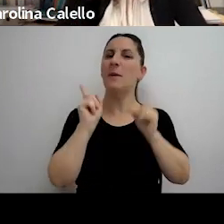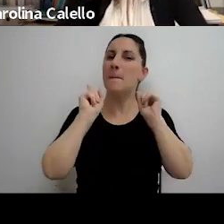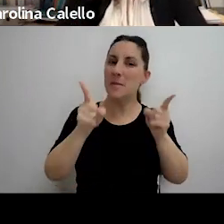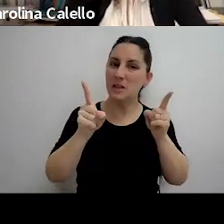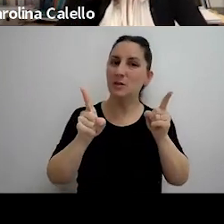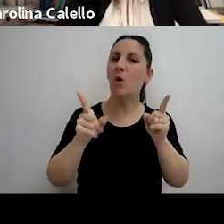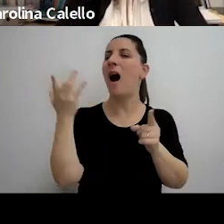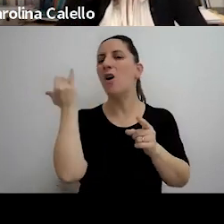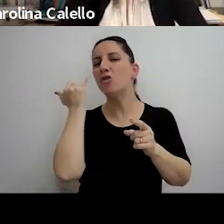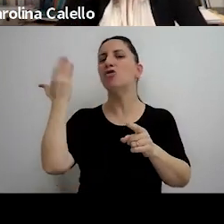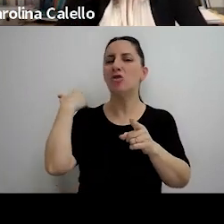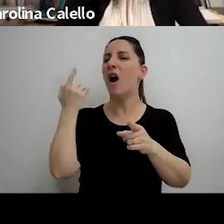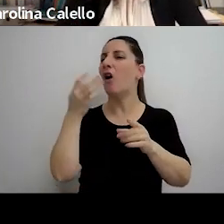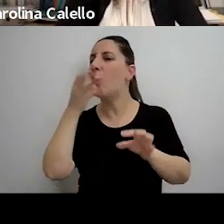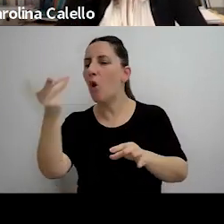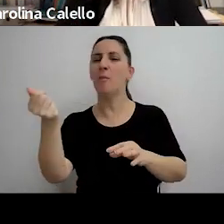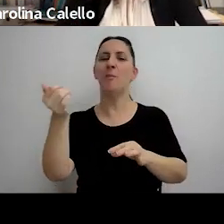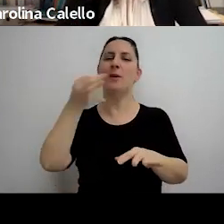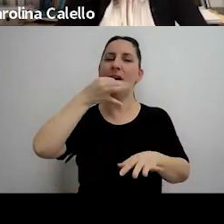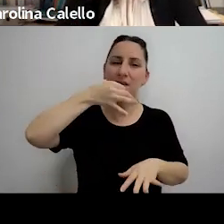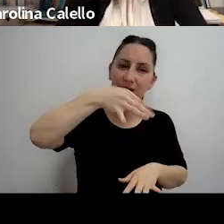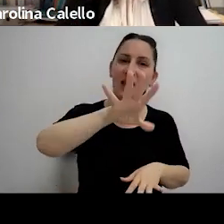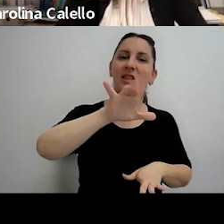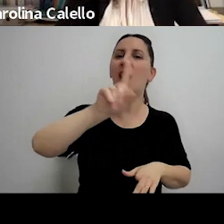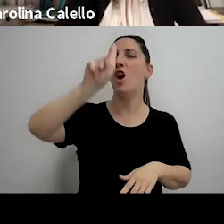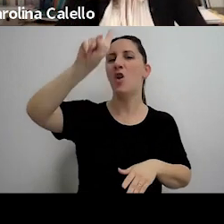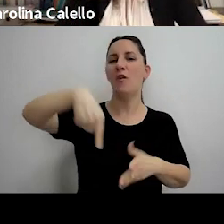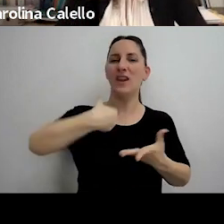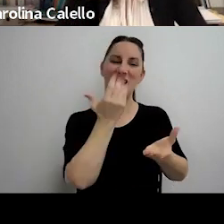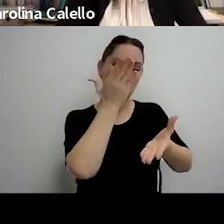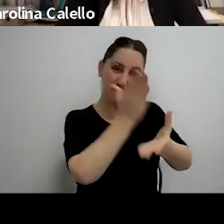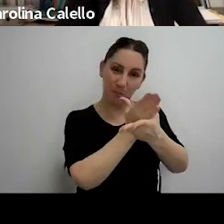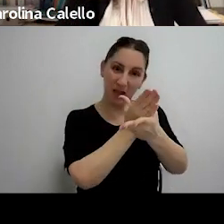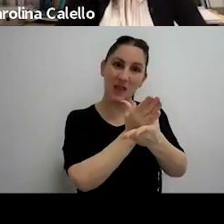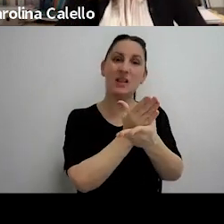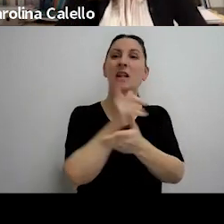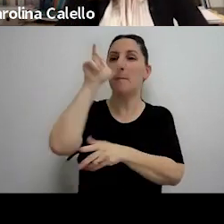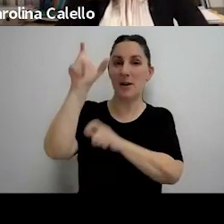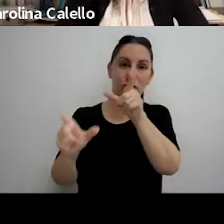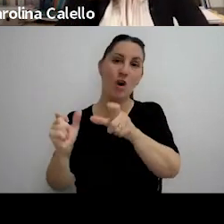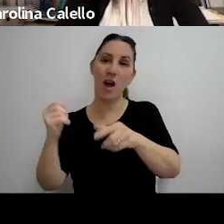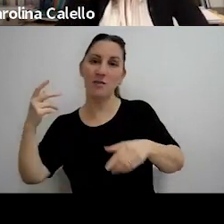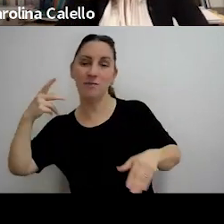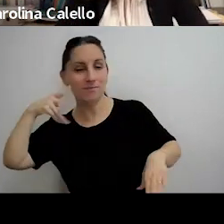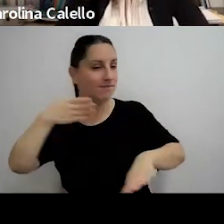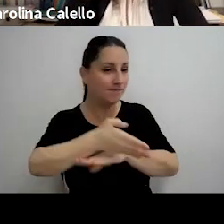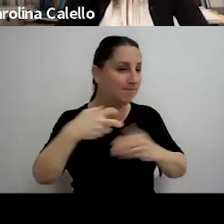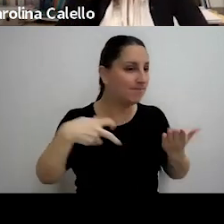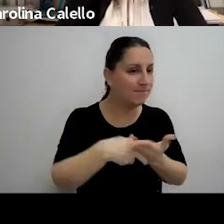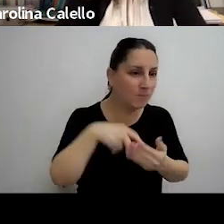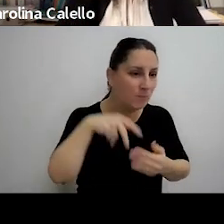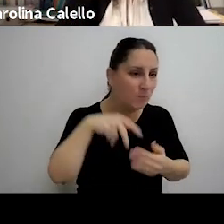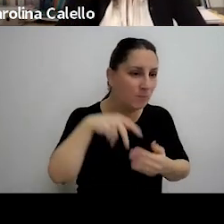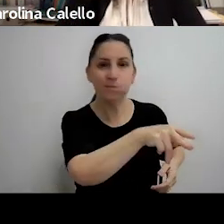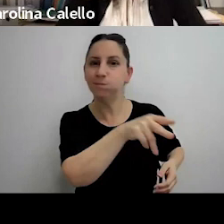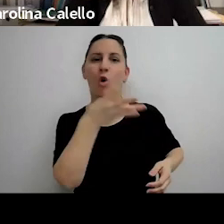alguna operación comercial ni surge del expediente que los funcionarios actuantes hayan presenciado la realización de la